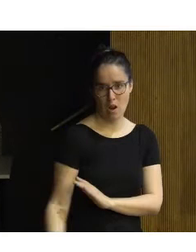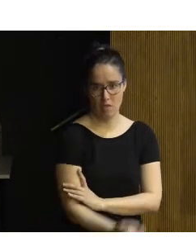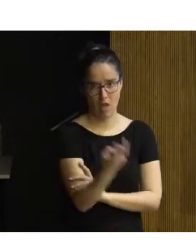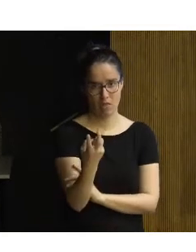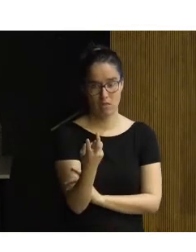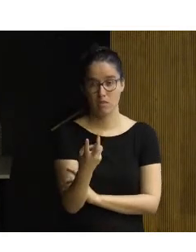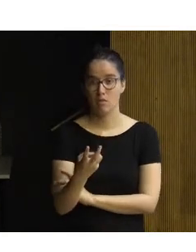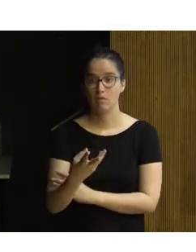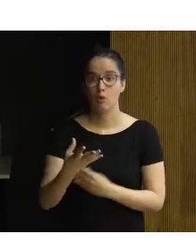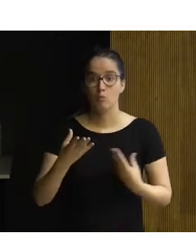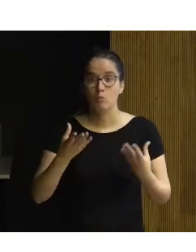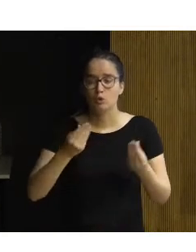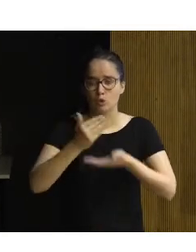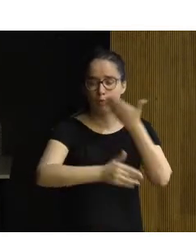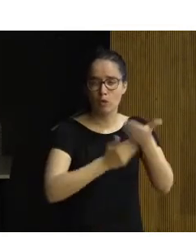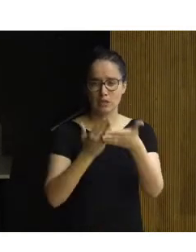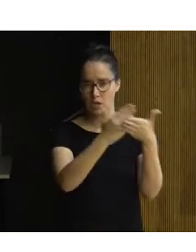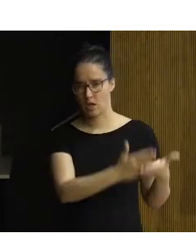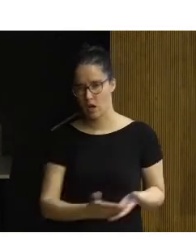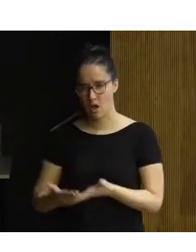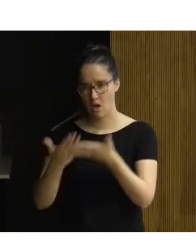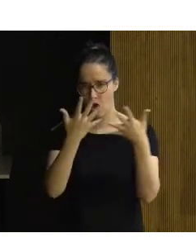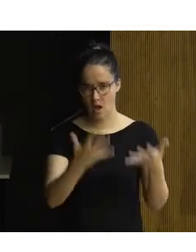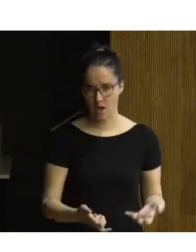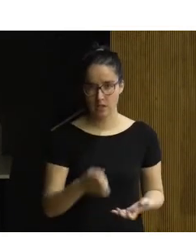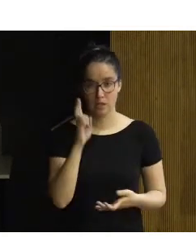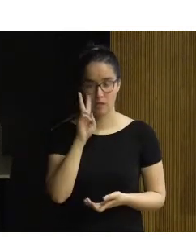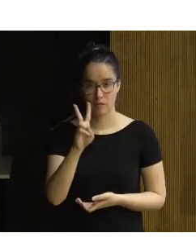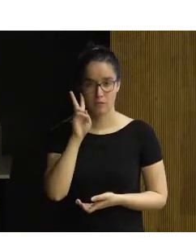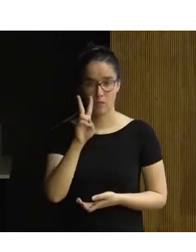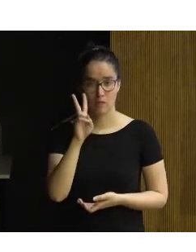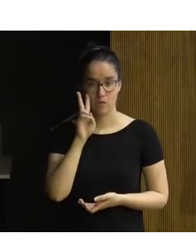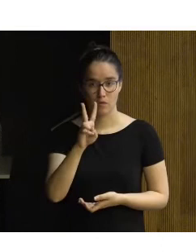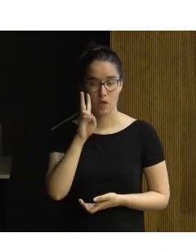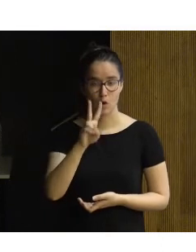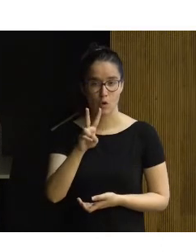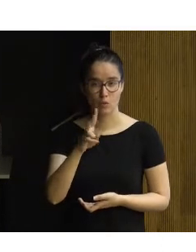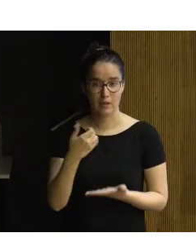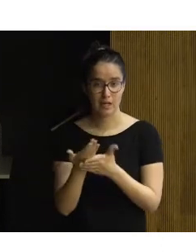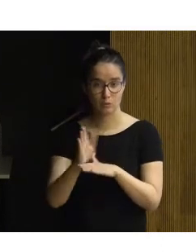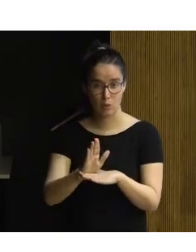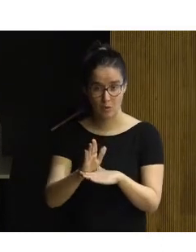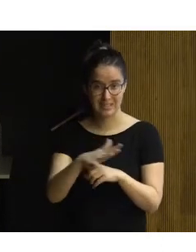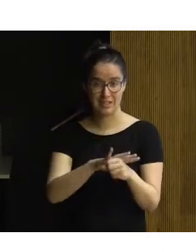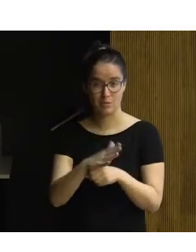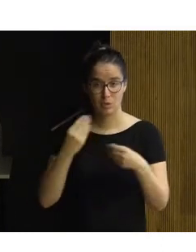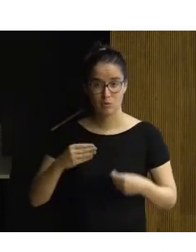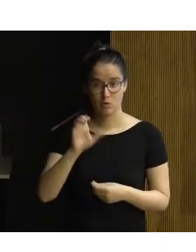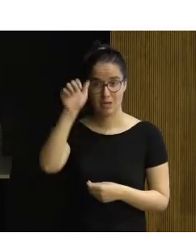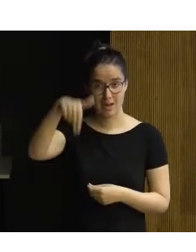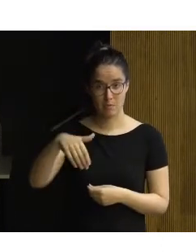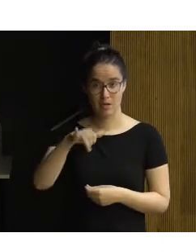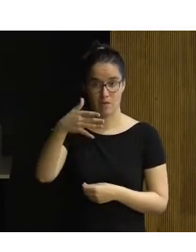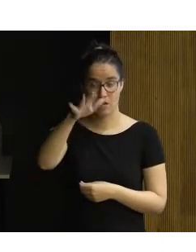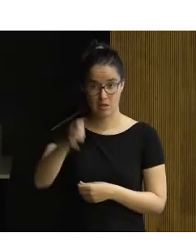Hay muchos procesos, muchos estudios. Aquí veo a una de las expertas en este campo, Carmen Ibáñez, que